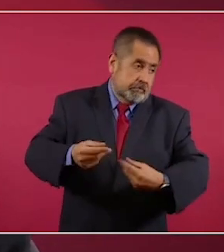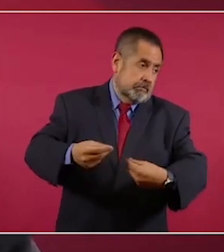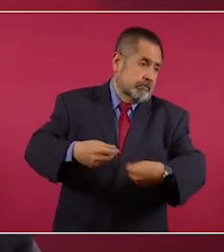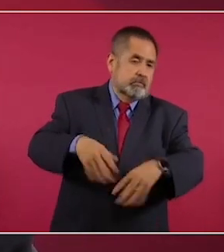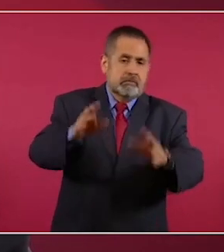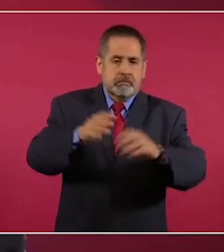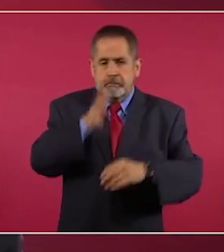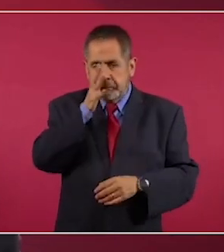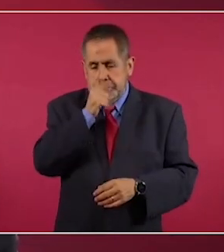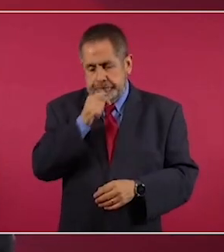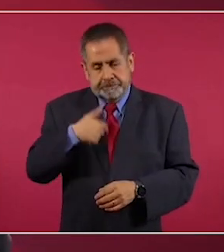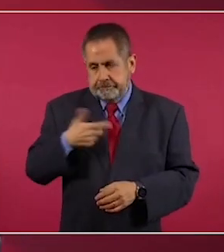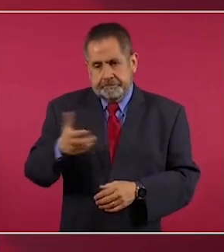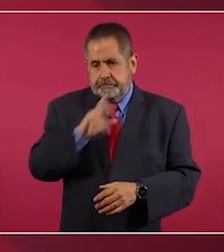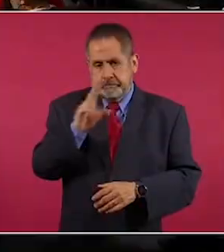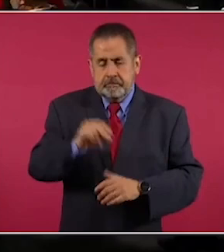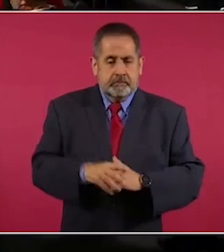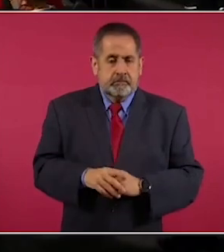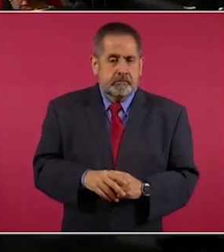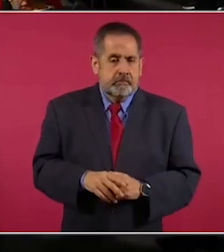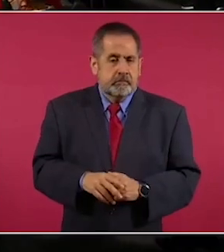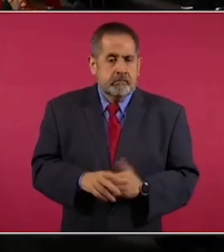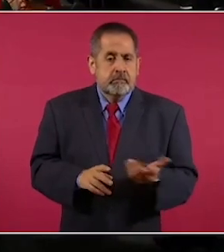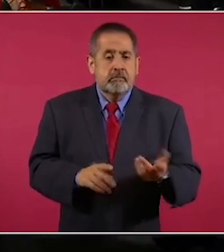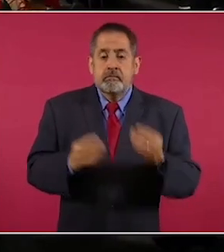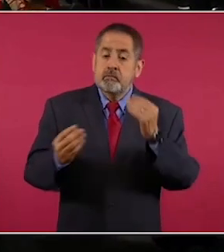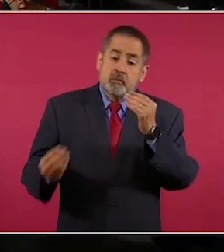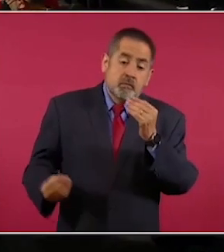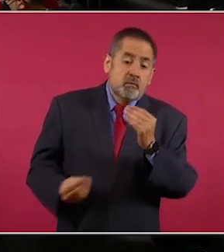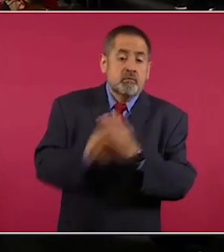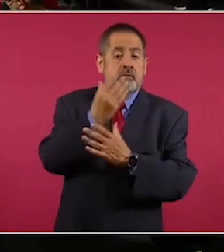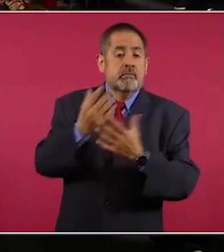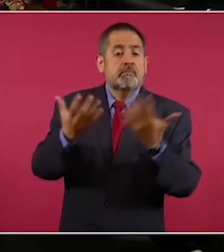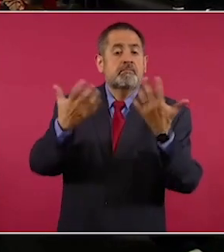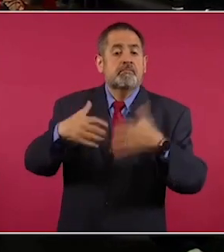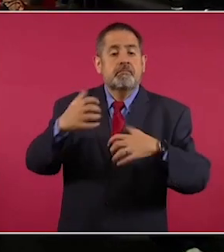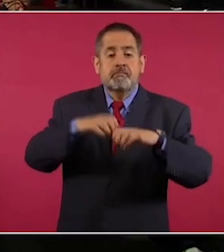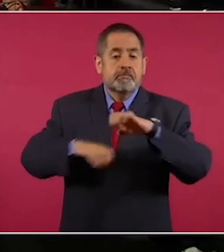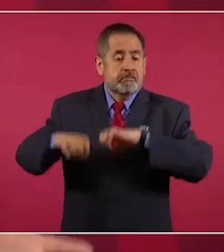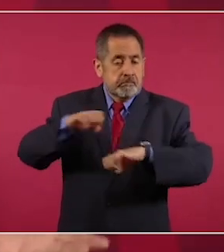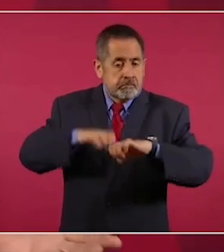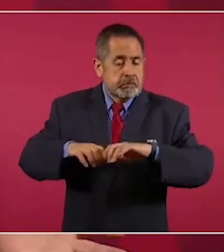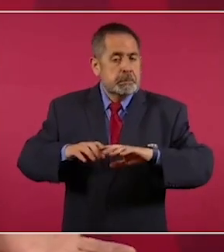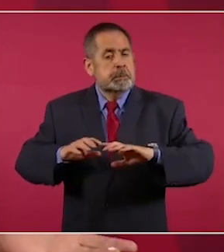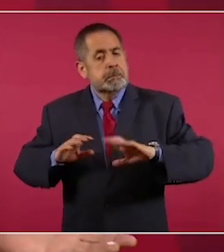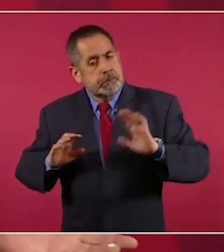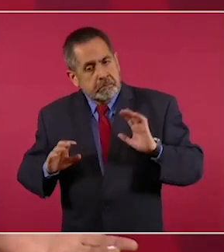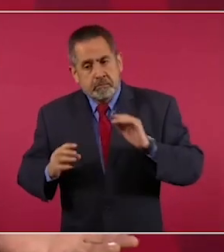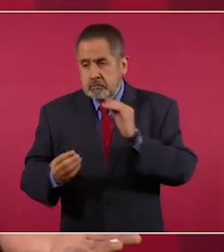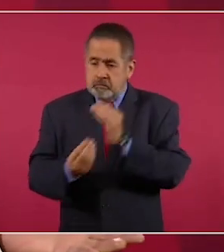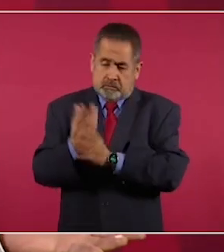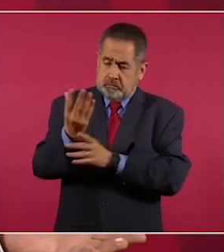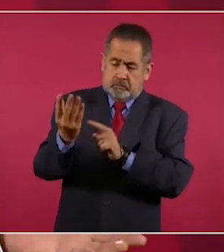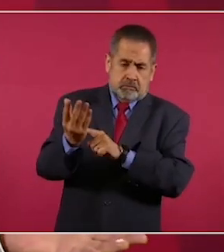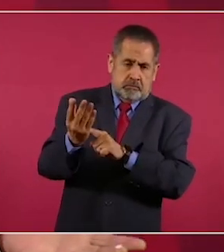eso no lo podríamos hacer. Cuando estamos planteando una nueva empresa, entonces es una